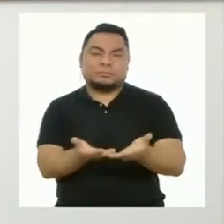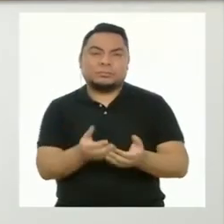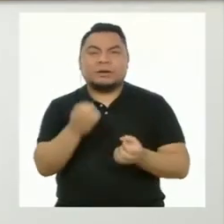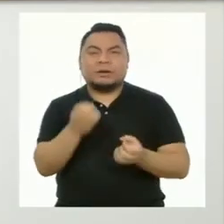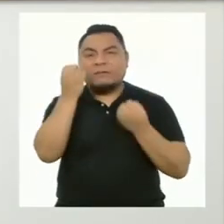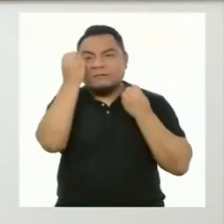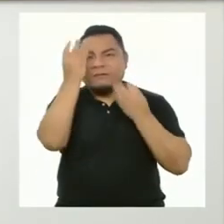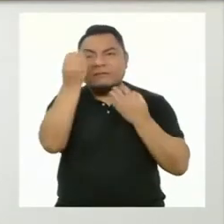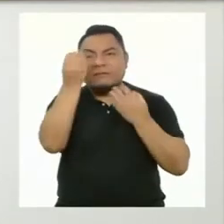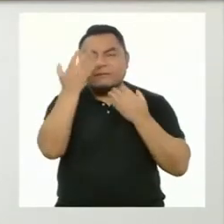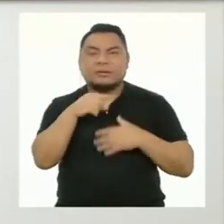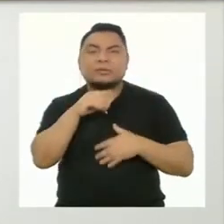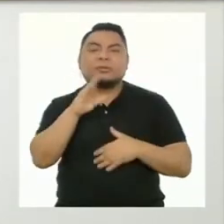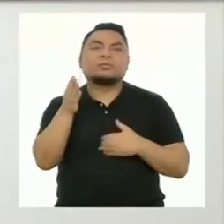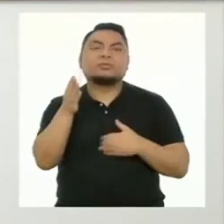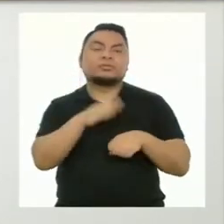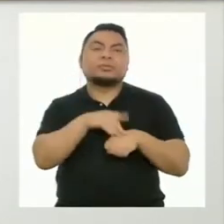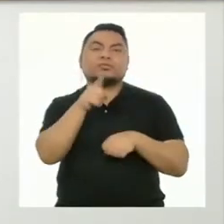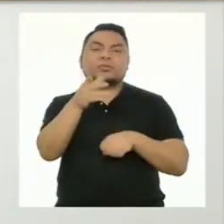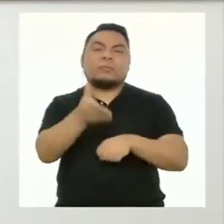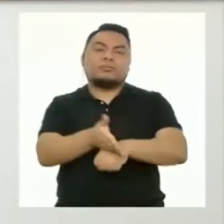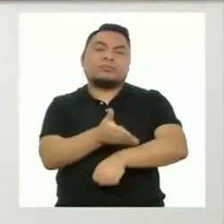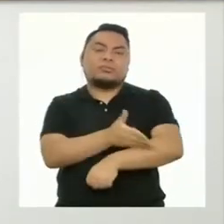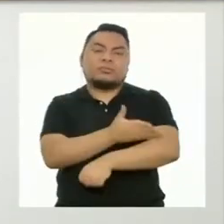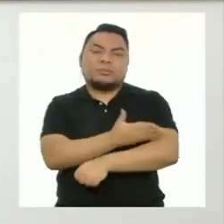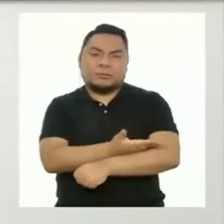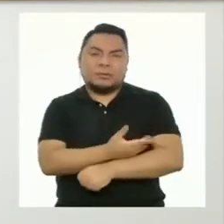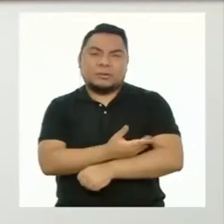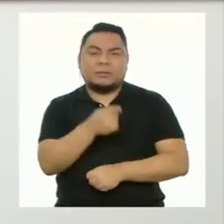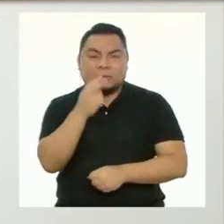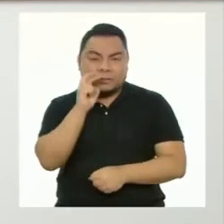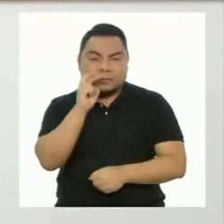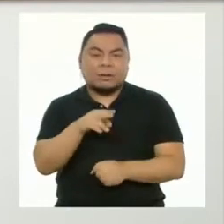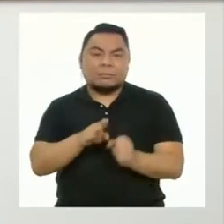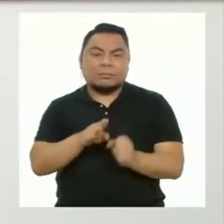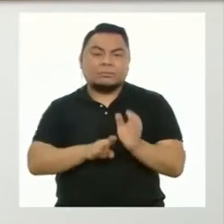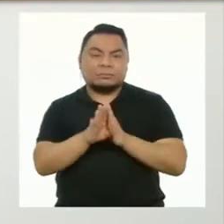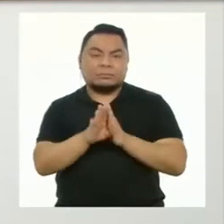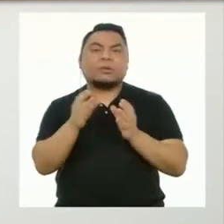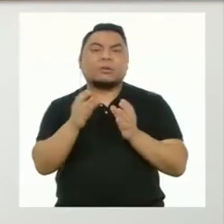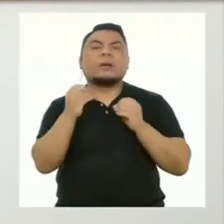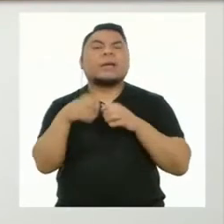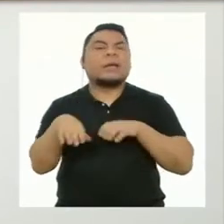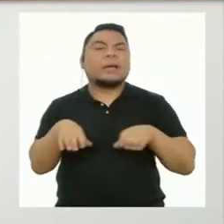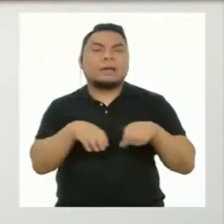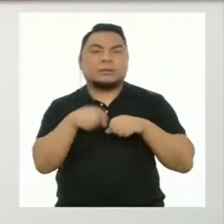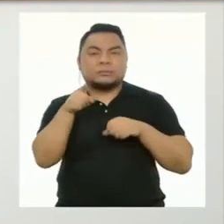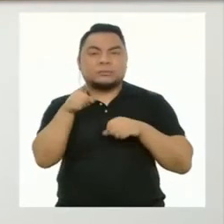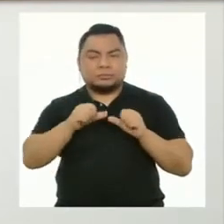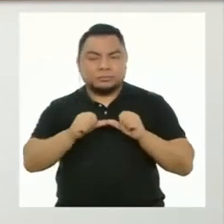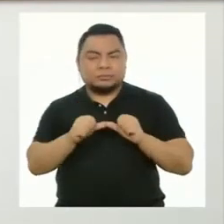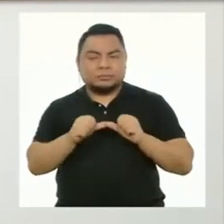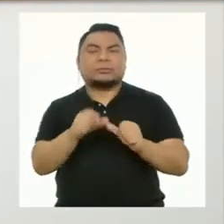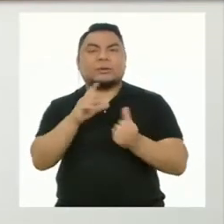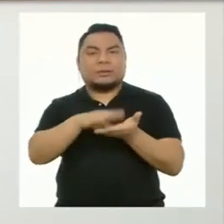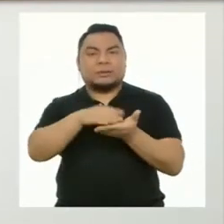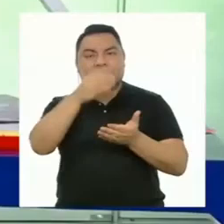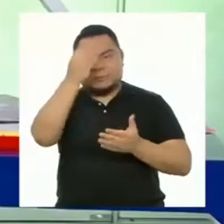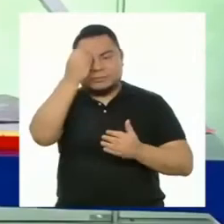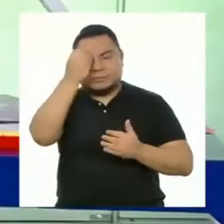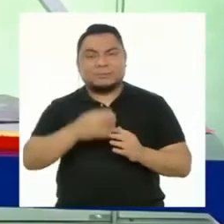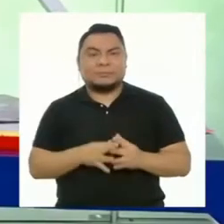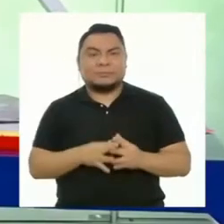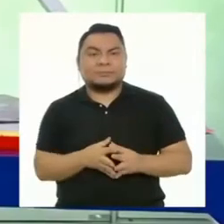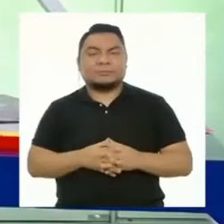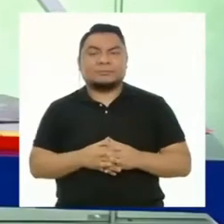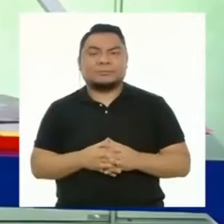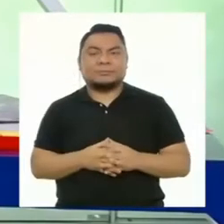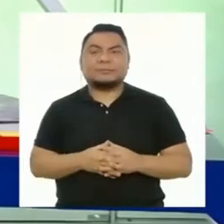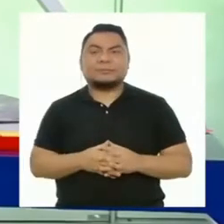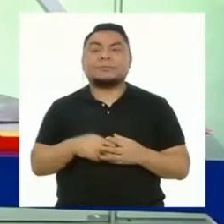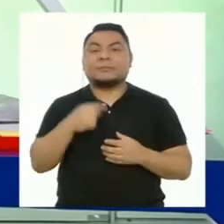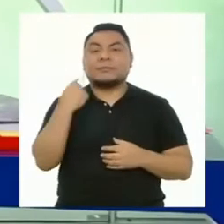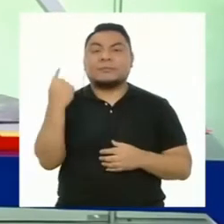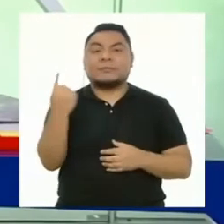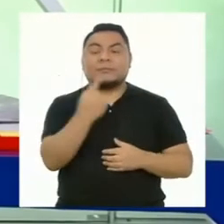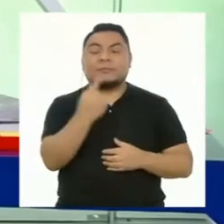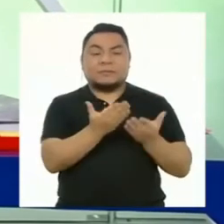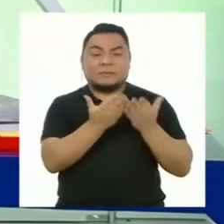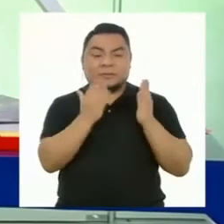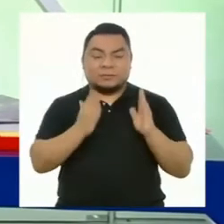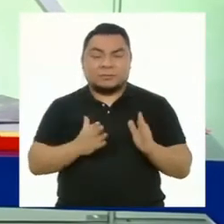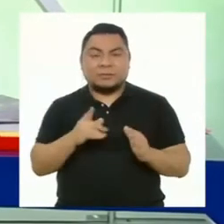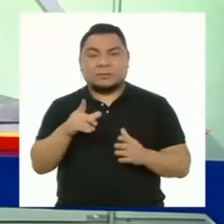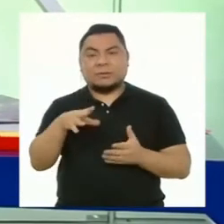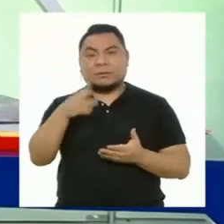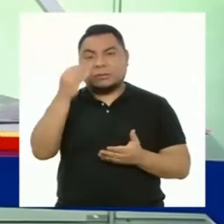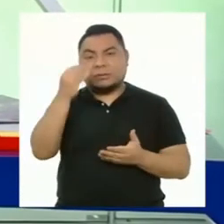información sobre tu progreso y lo que debes hacer para continuar aprendiendo. Si cada estudiante